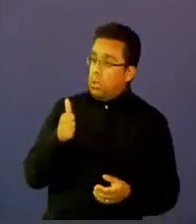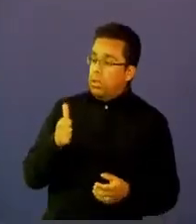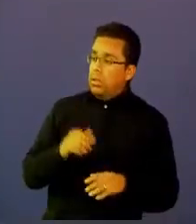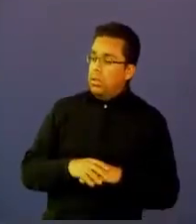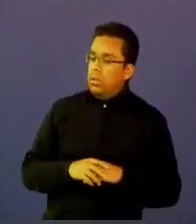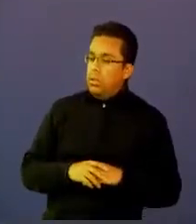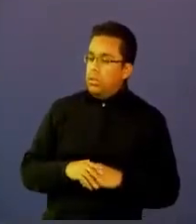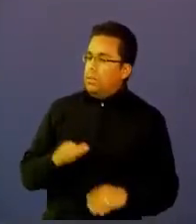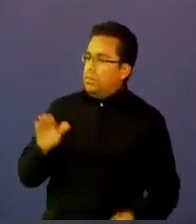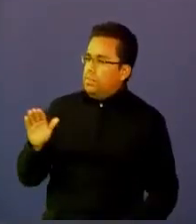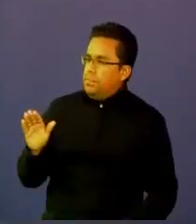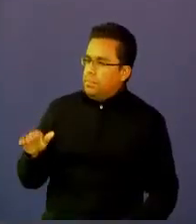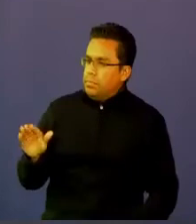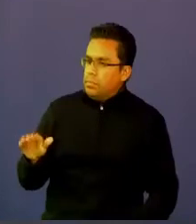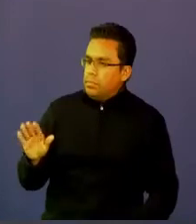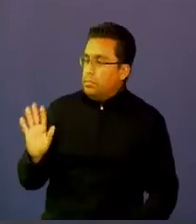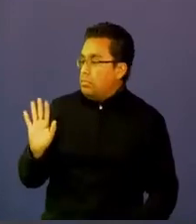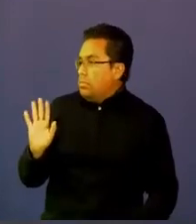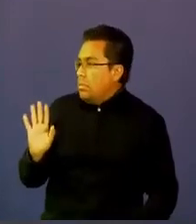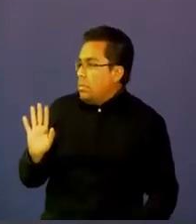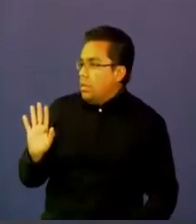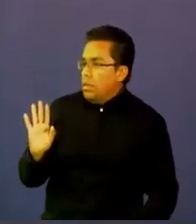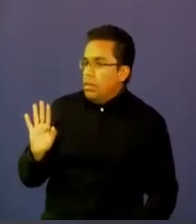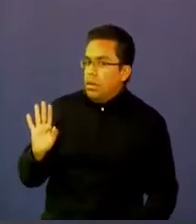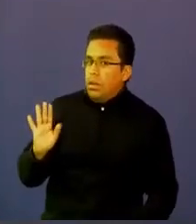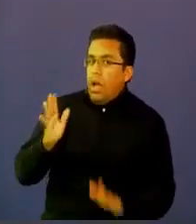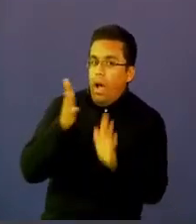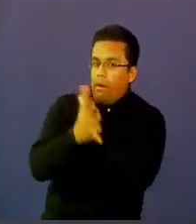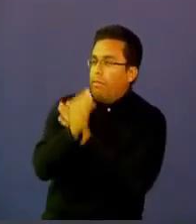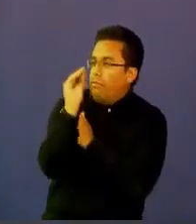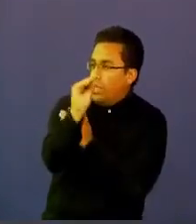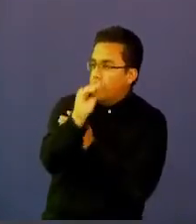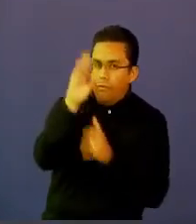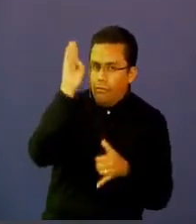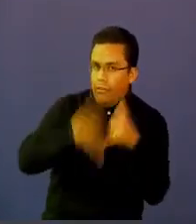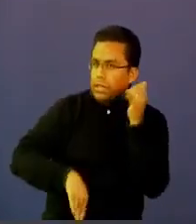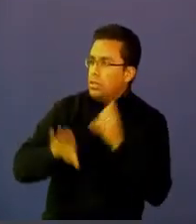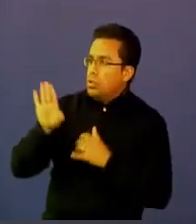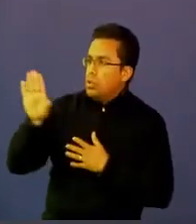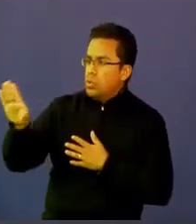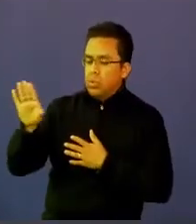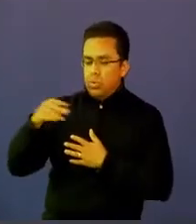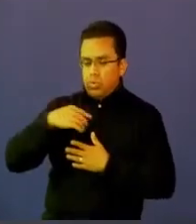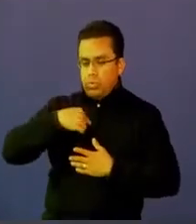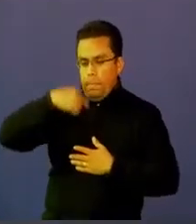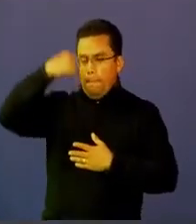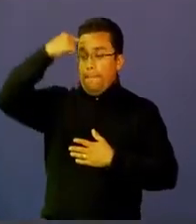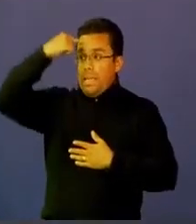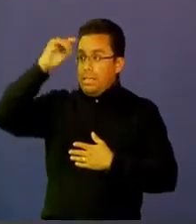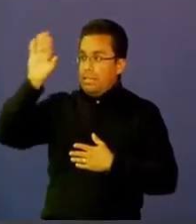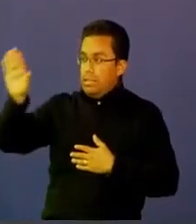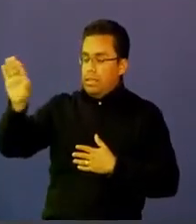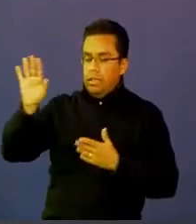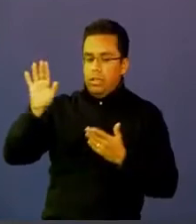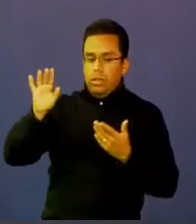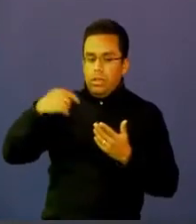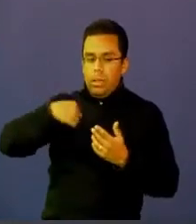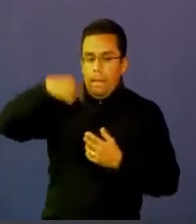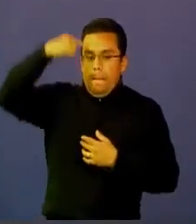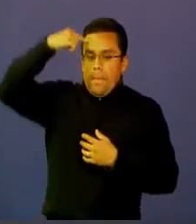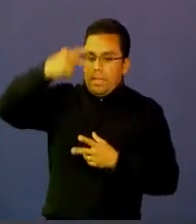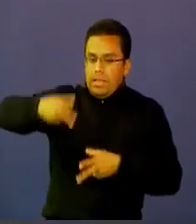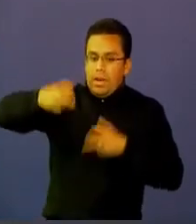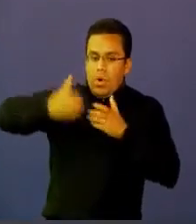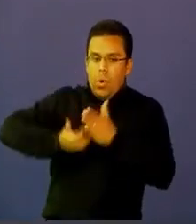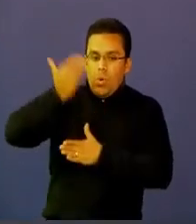atrevámonos a dar un mensaje final a los maestros desde su perspectiva pensando la innovación del